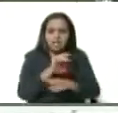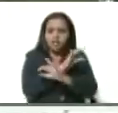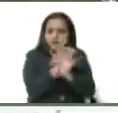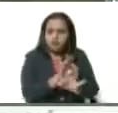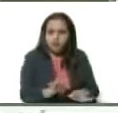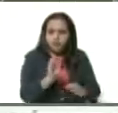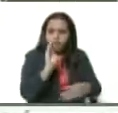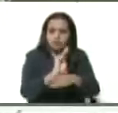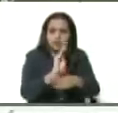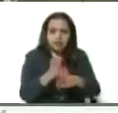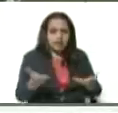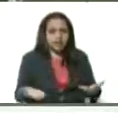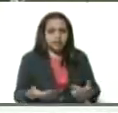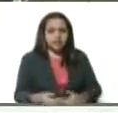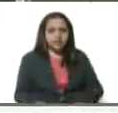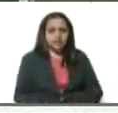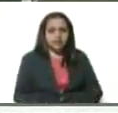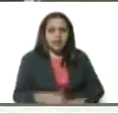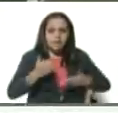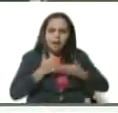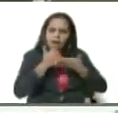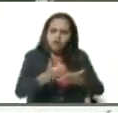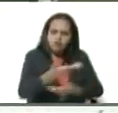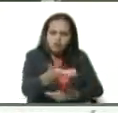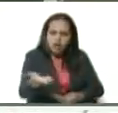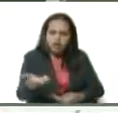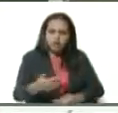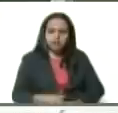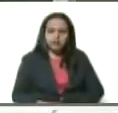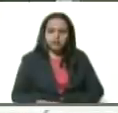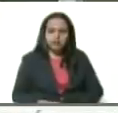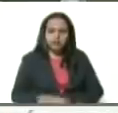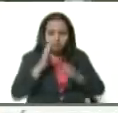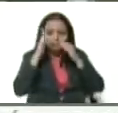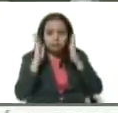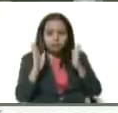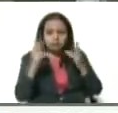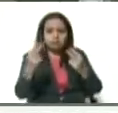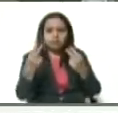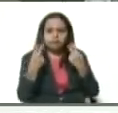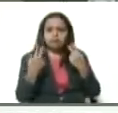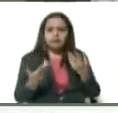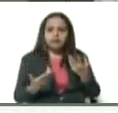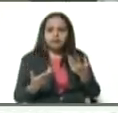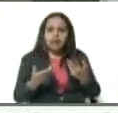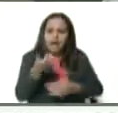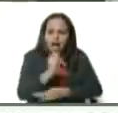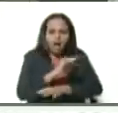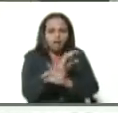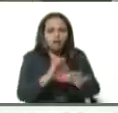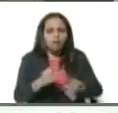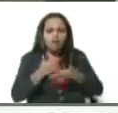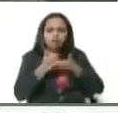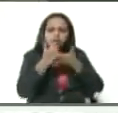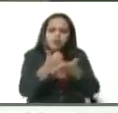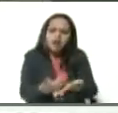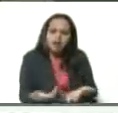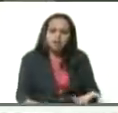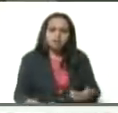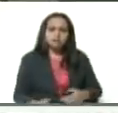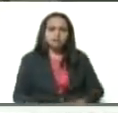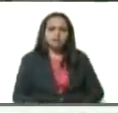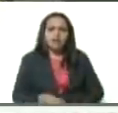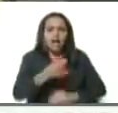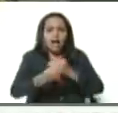para ayudarlo. Compatriota, escúcheme. Tenemos los instrumentos para ayudarlo, para